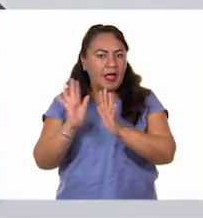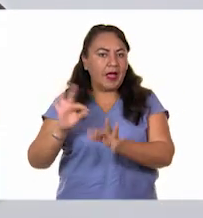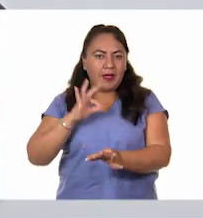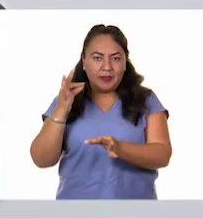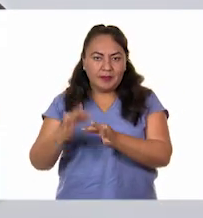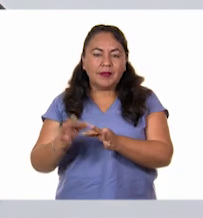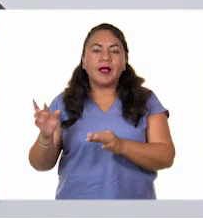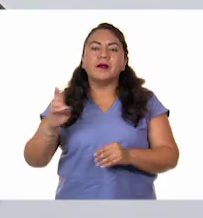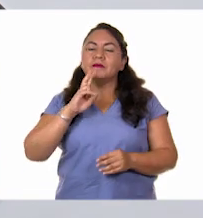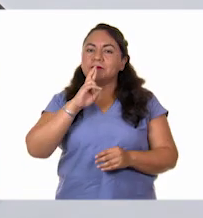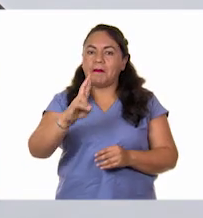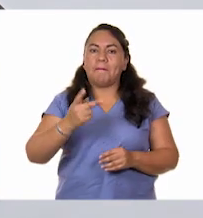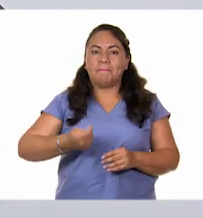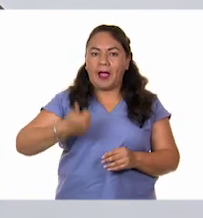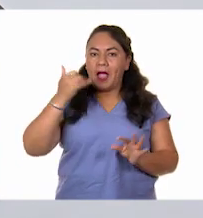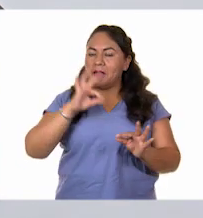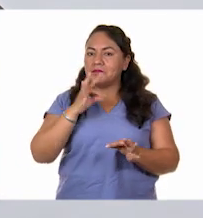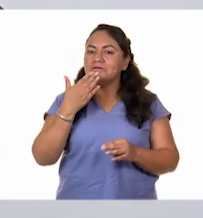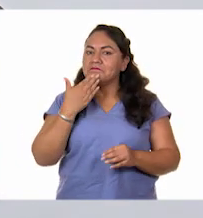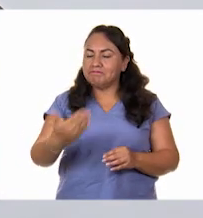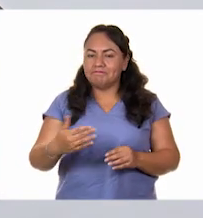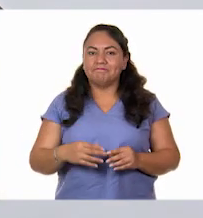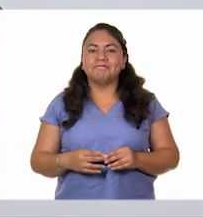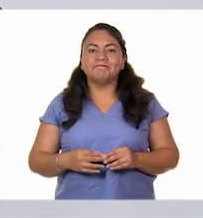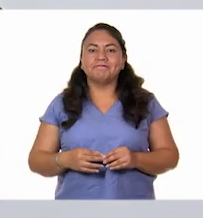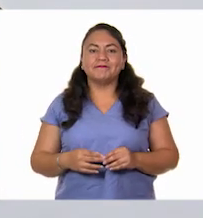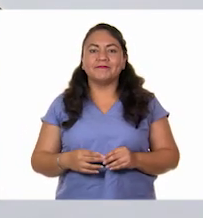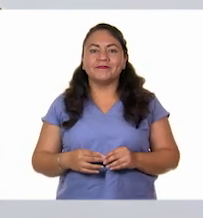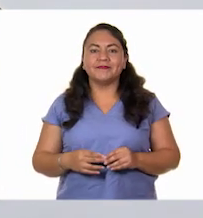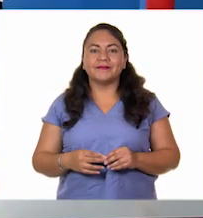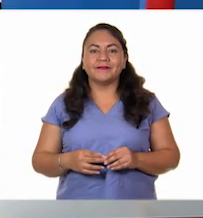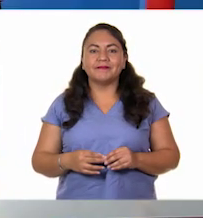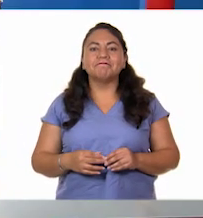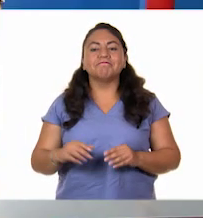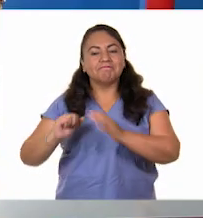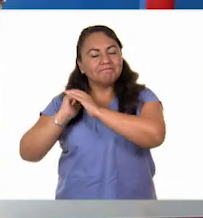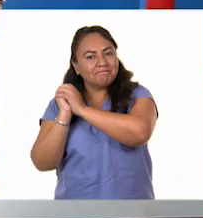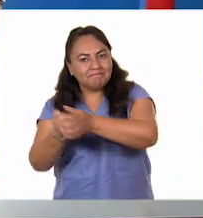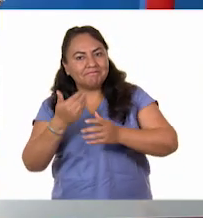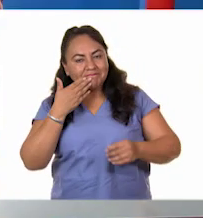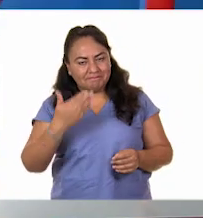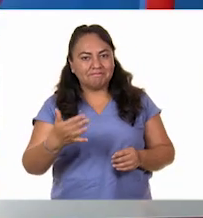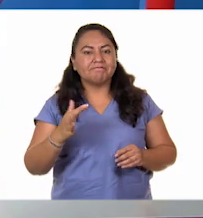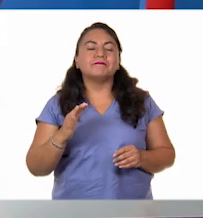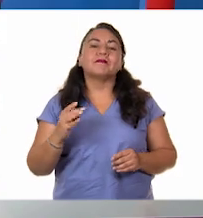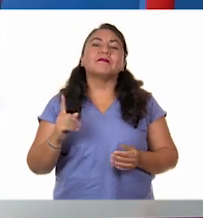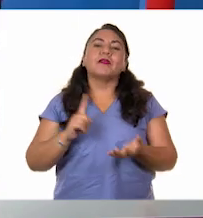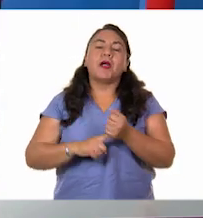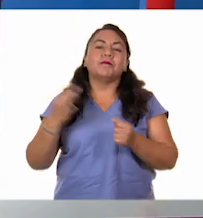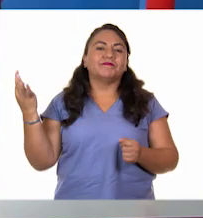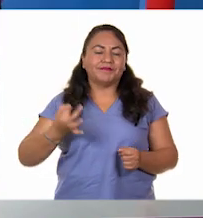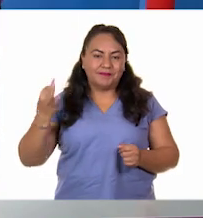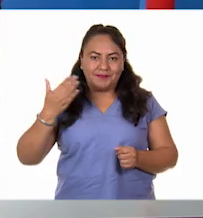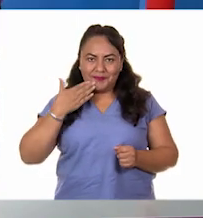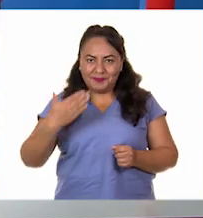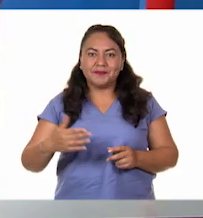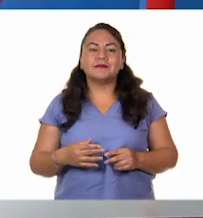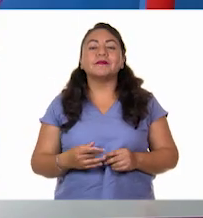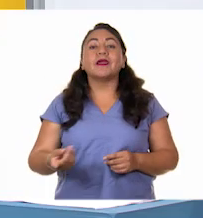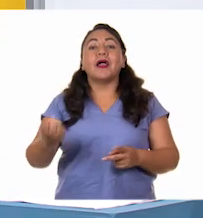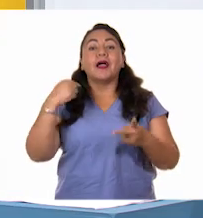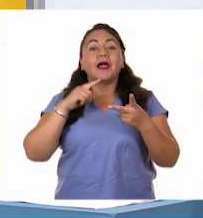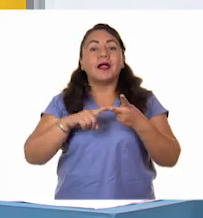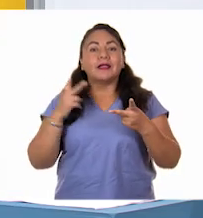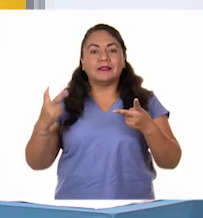dio la primera respuesta correcta. Llevan un buen batazo, un buen acierto. Vamos con la